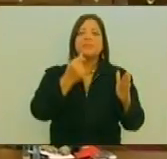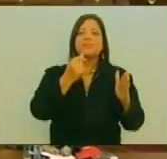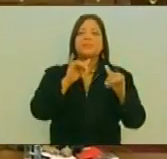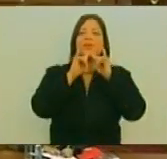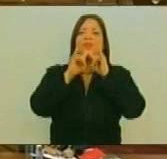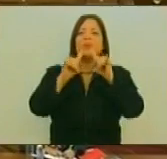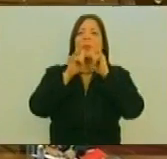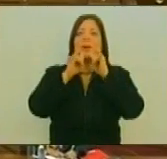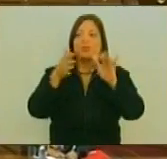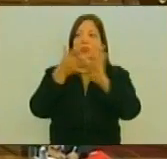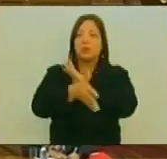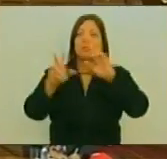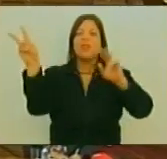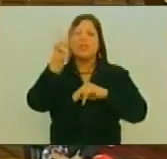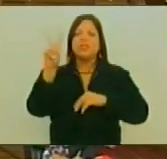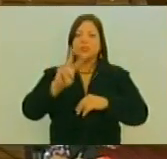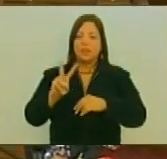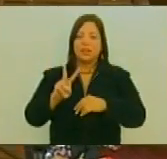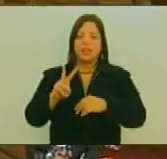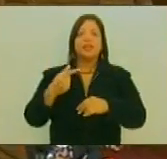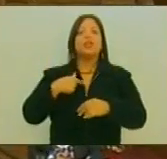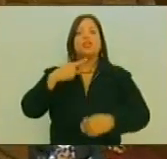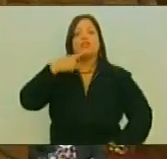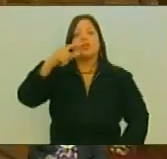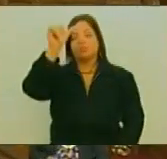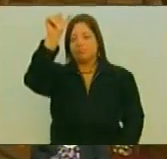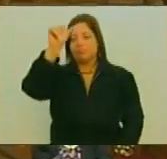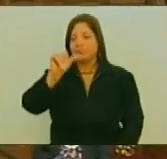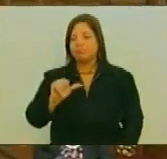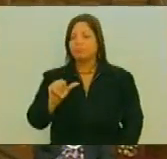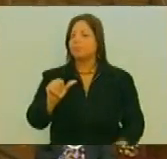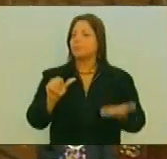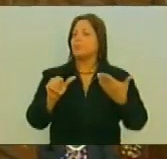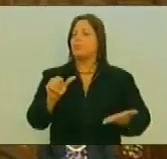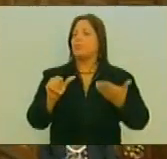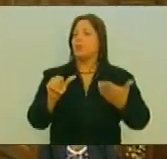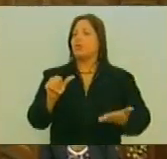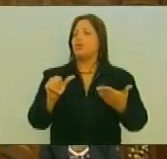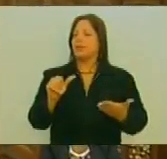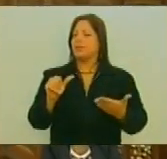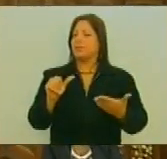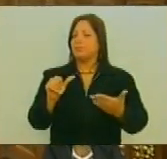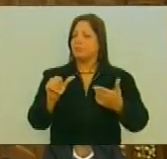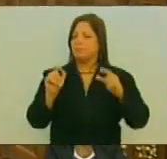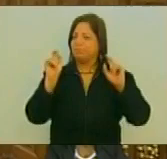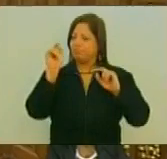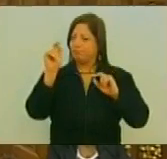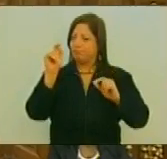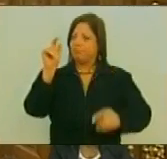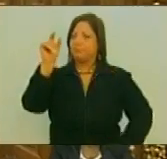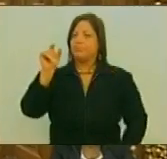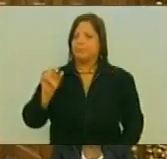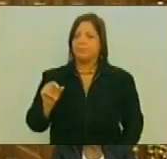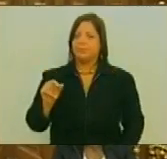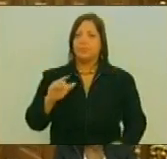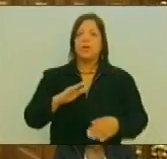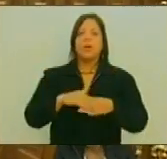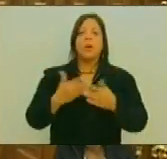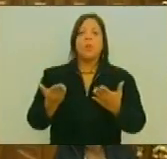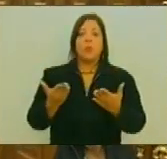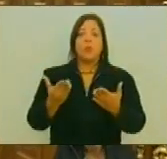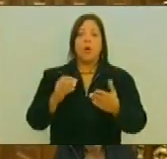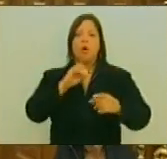Información Y Es A Lo Que Me Quiero Referir Me Parece Importante Destacar Ese Punto También Porque El